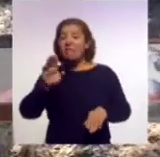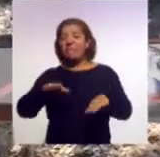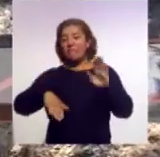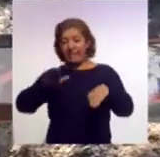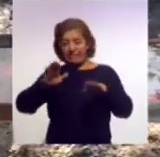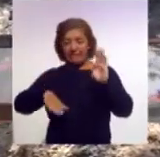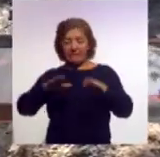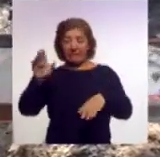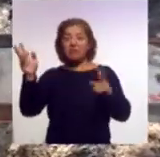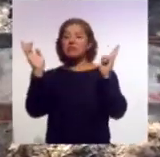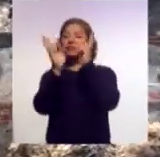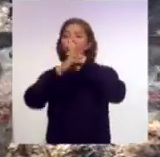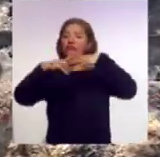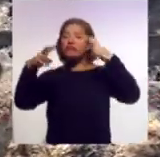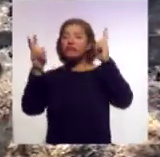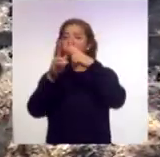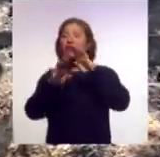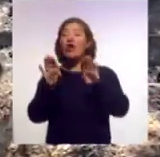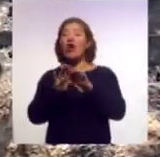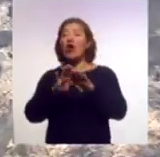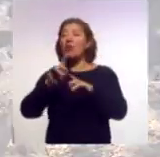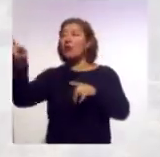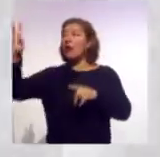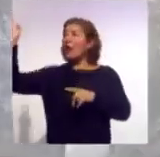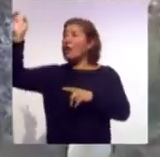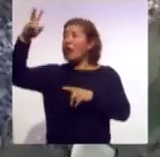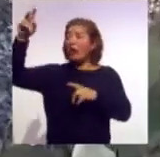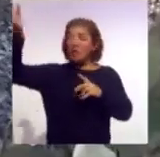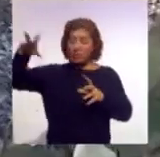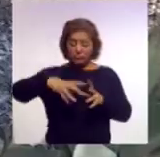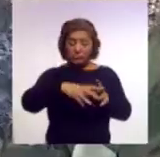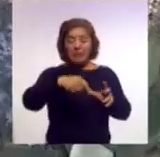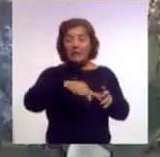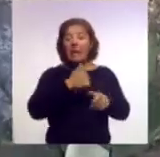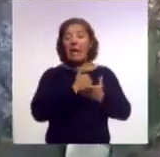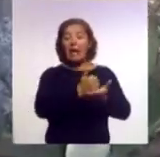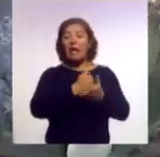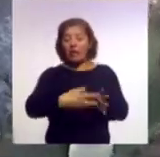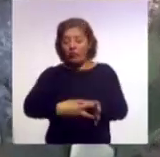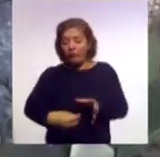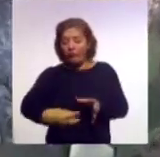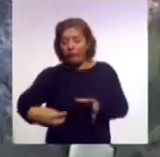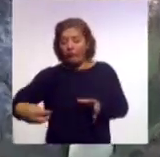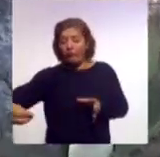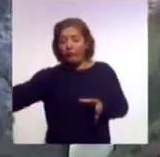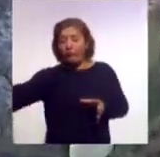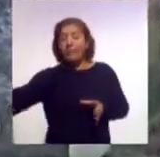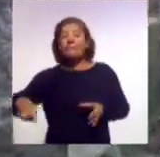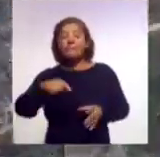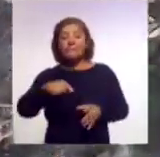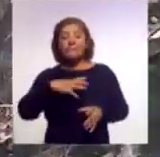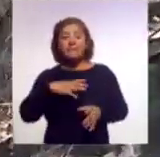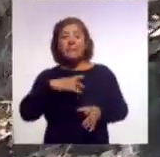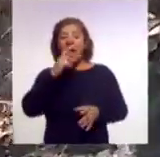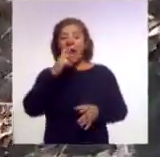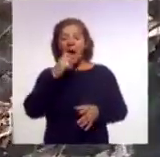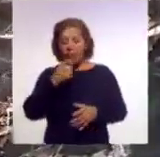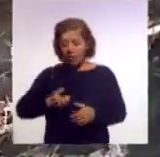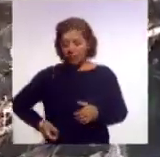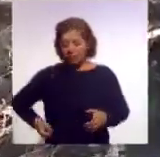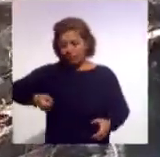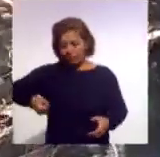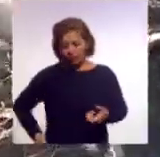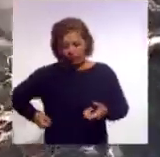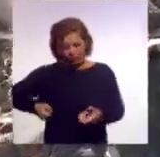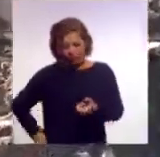las condiciones climatológicas, sobre todo del viento. Con apoyo de mochilas aspersoras con líquido retardante y palas, los